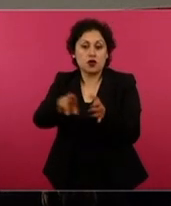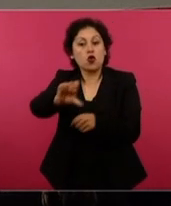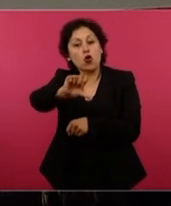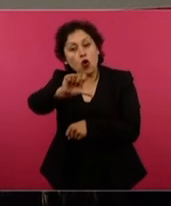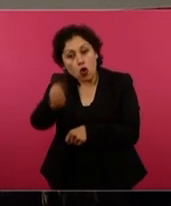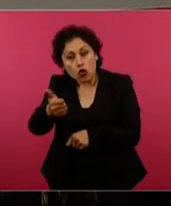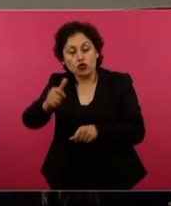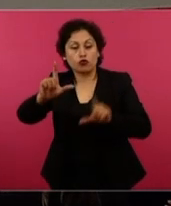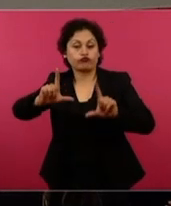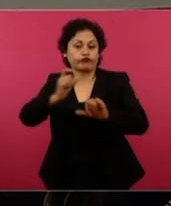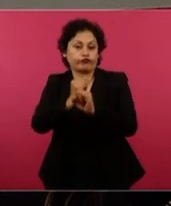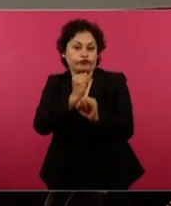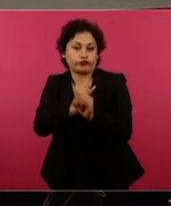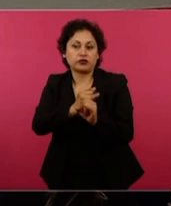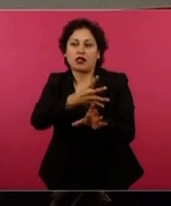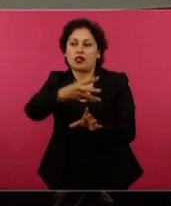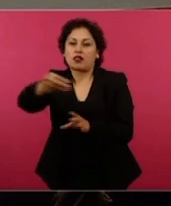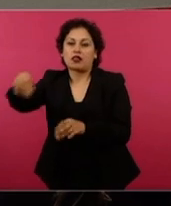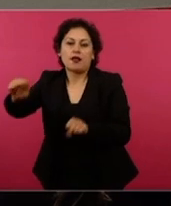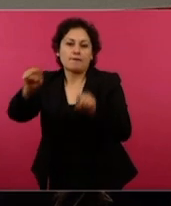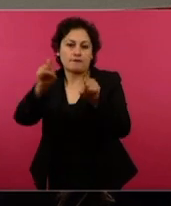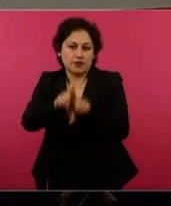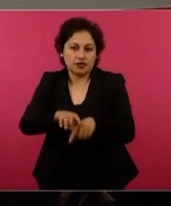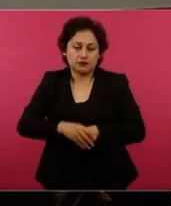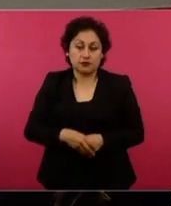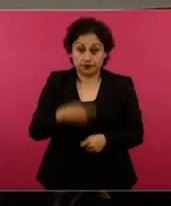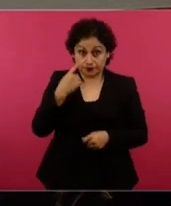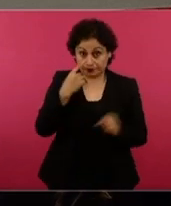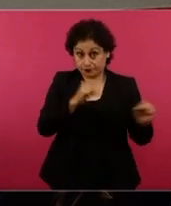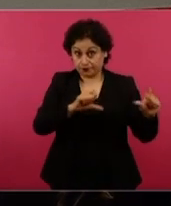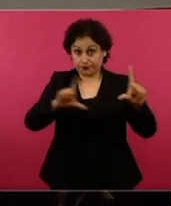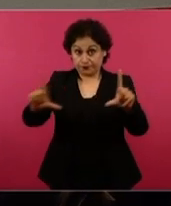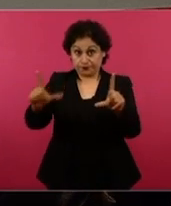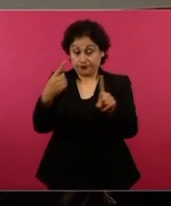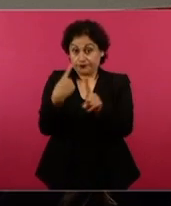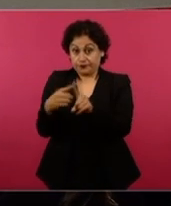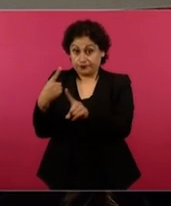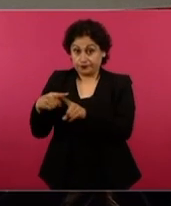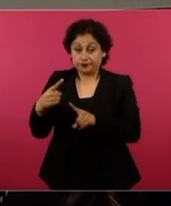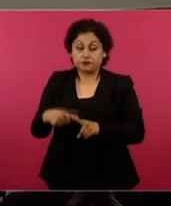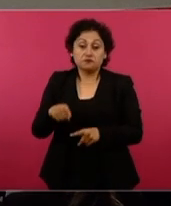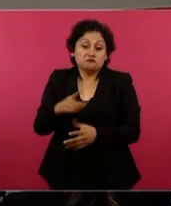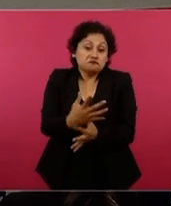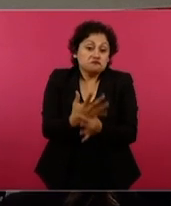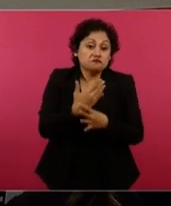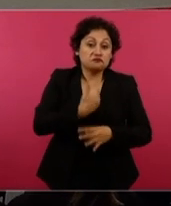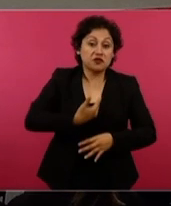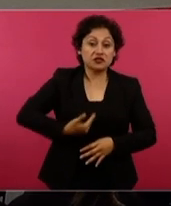Bueno, aquí está la lámina con los dichos del presidente.